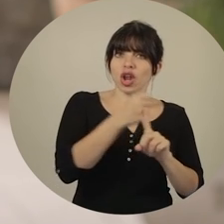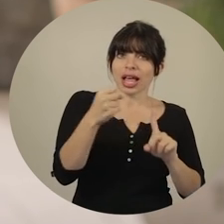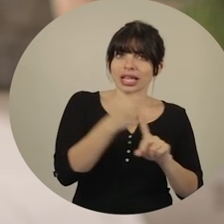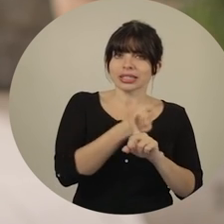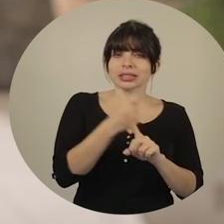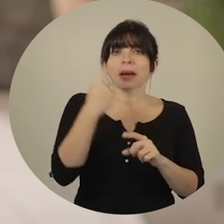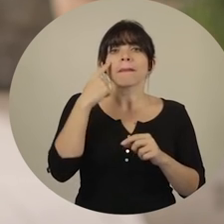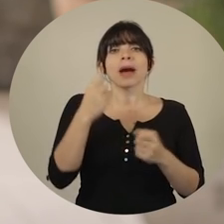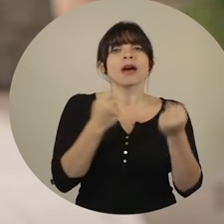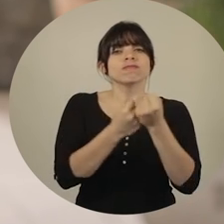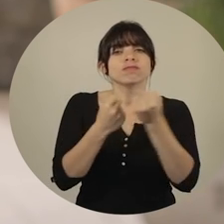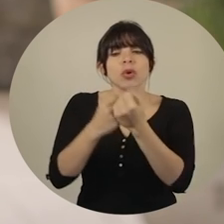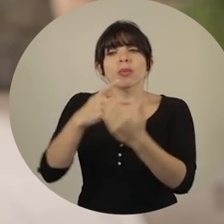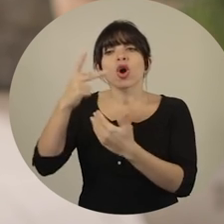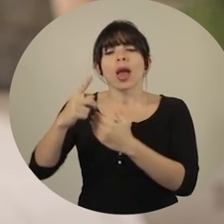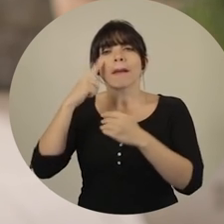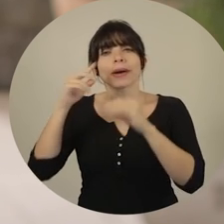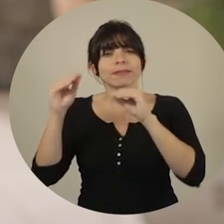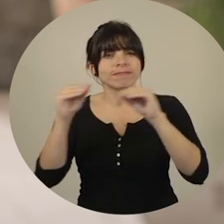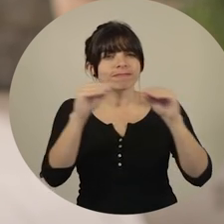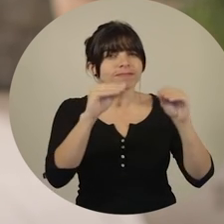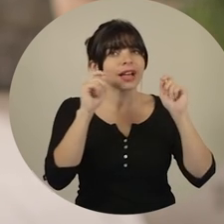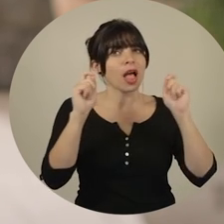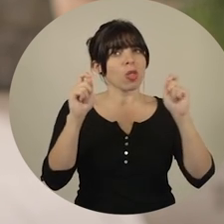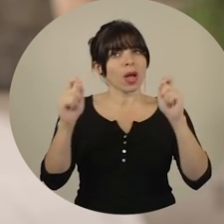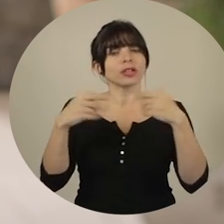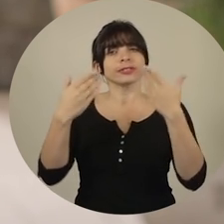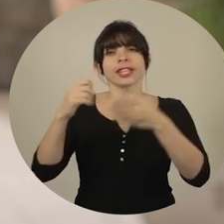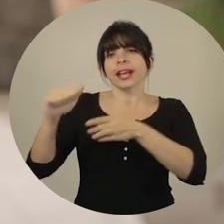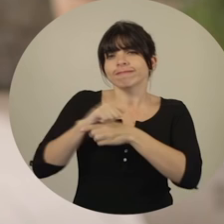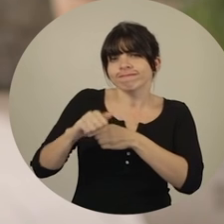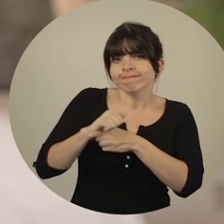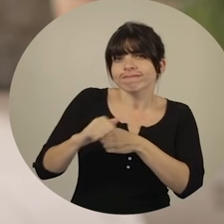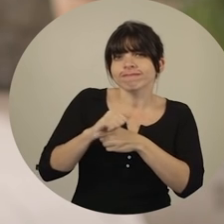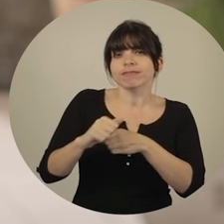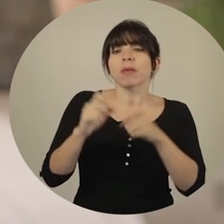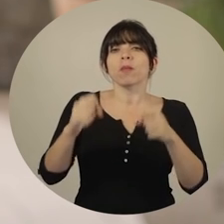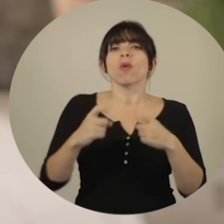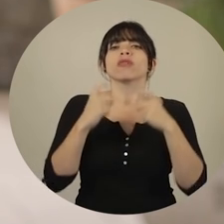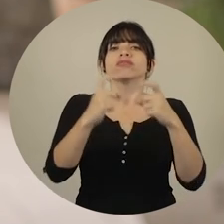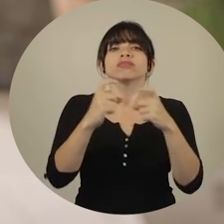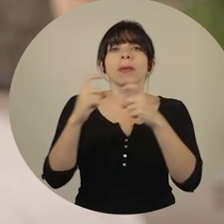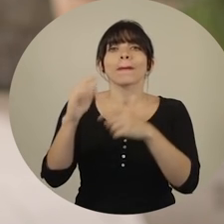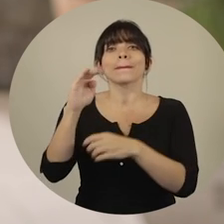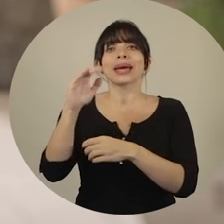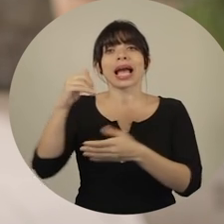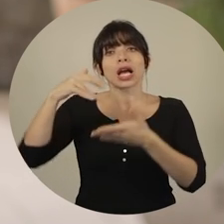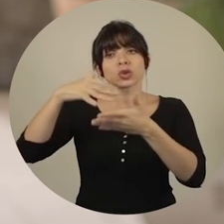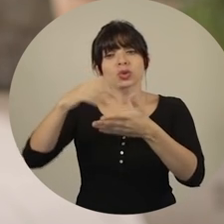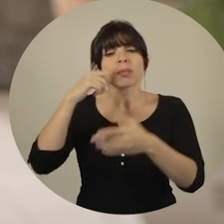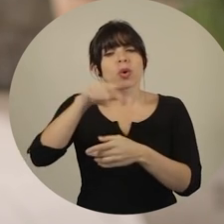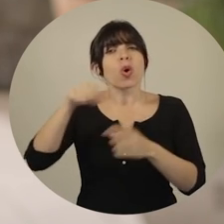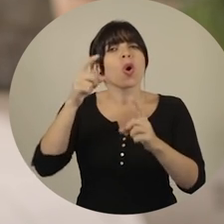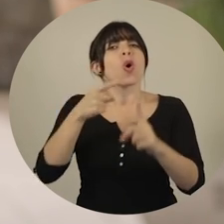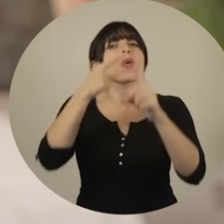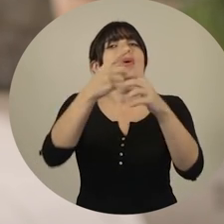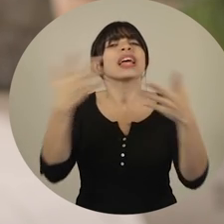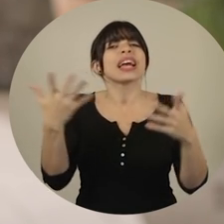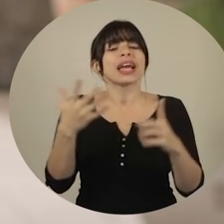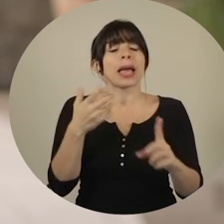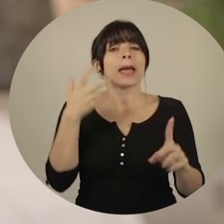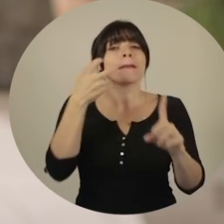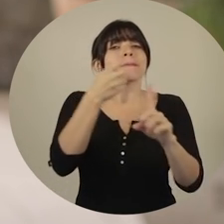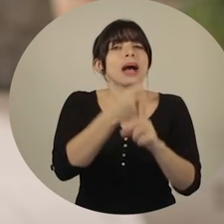violencia al brindar apoyo a programas de formación, educación y capacitación y otorgar becas de estudio con el objetivo